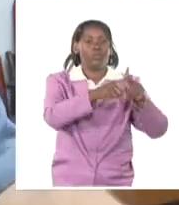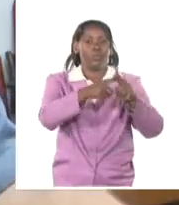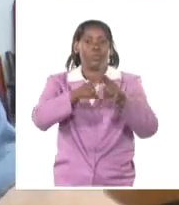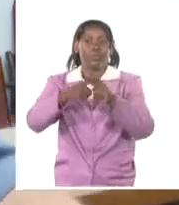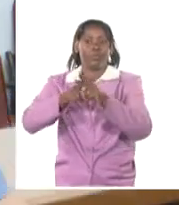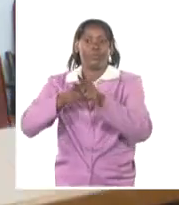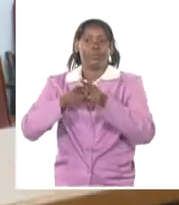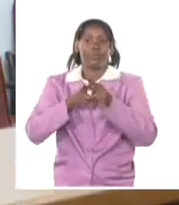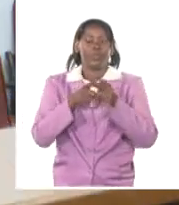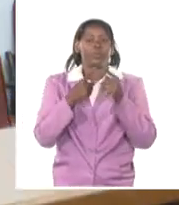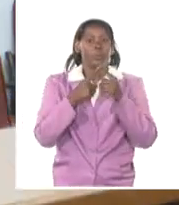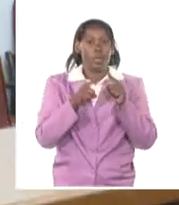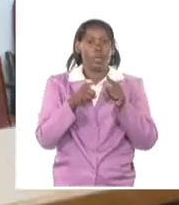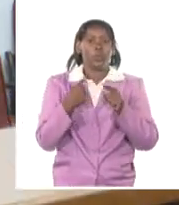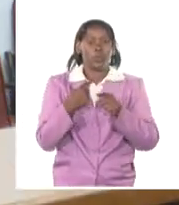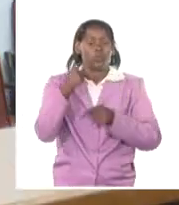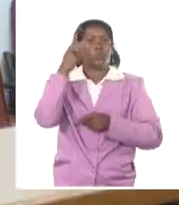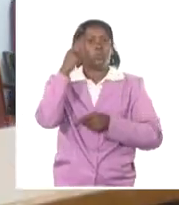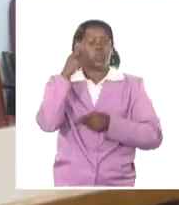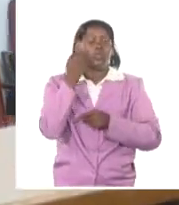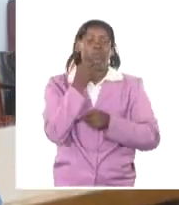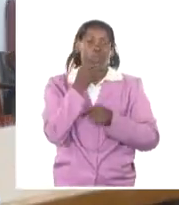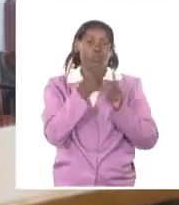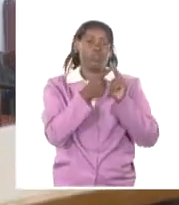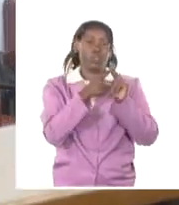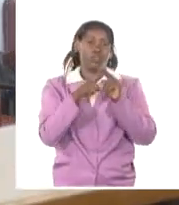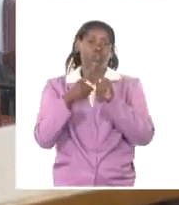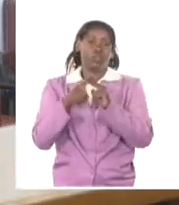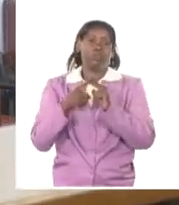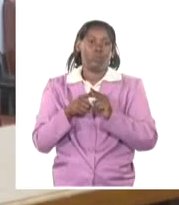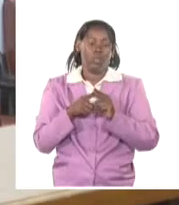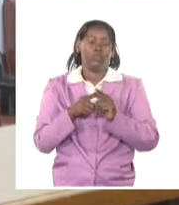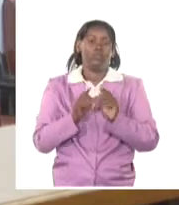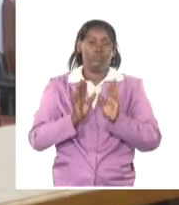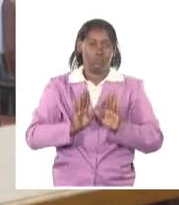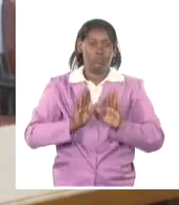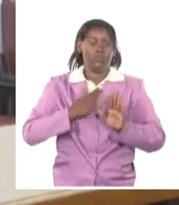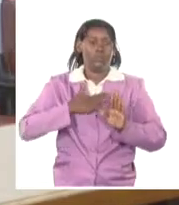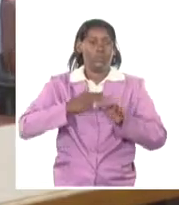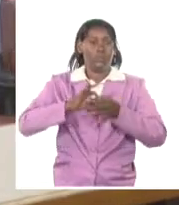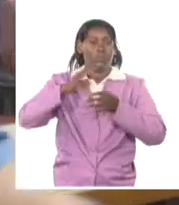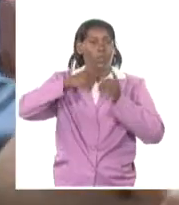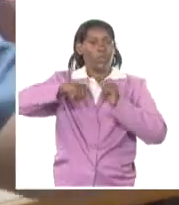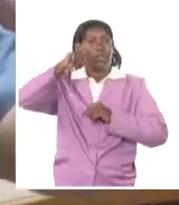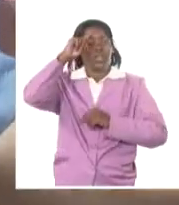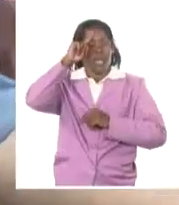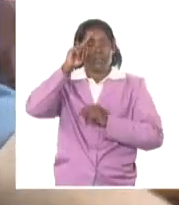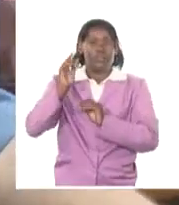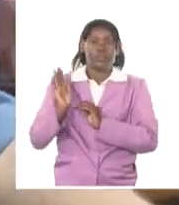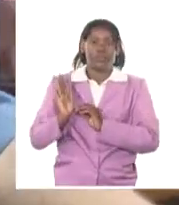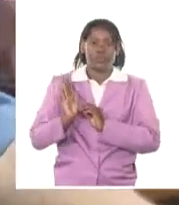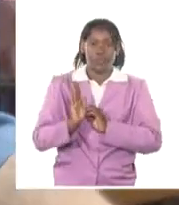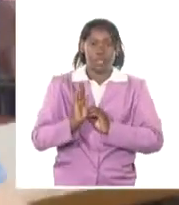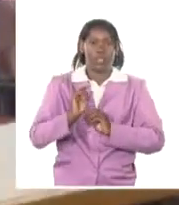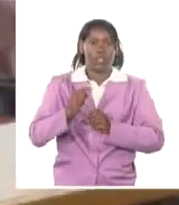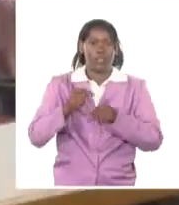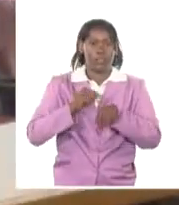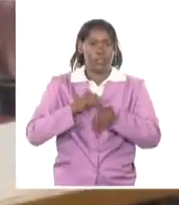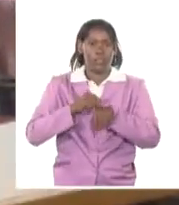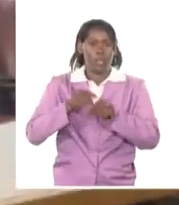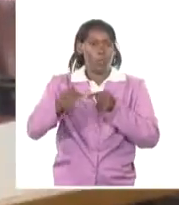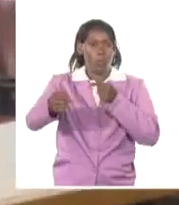haber una solución del gas licuado, si va a existir una solución en el corto plazo.